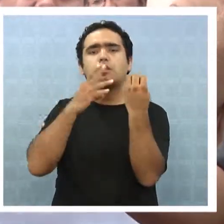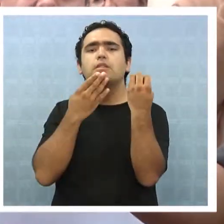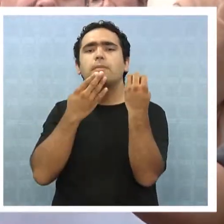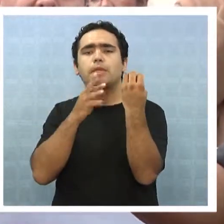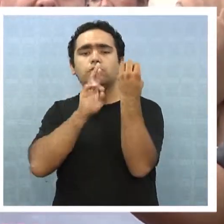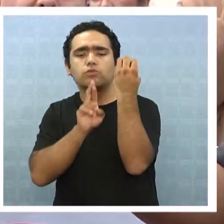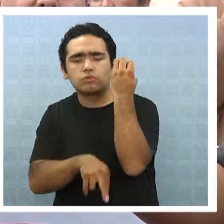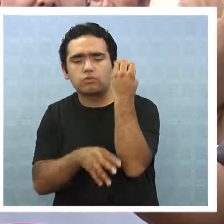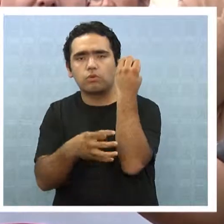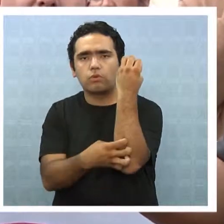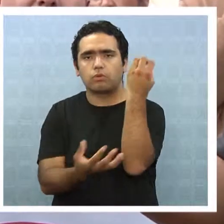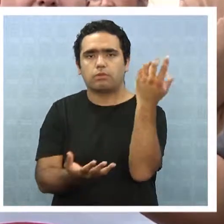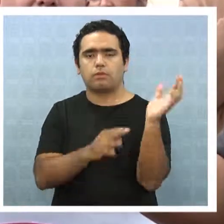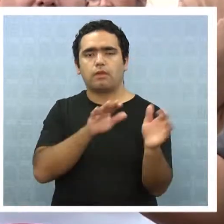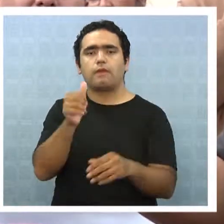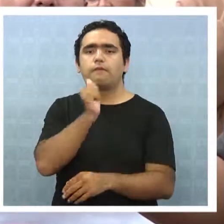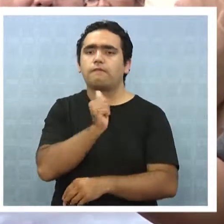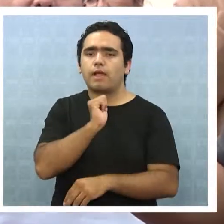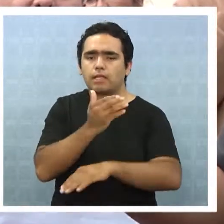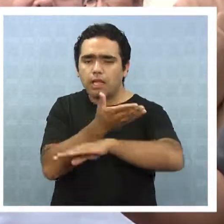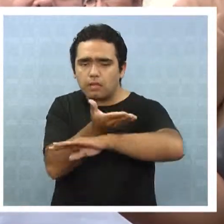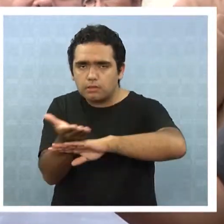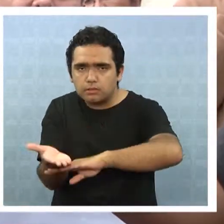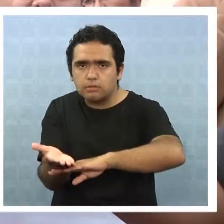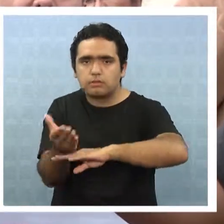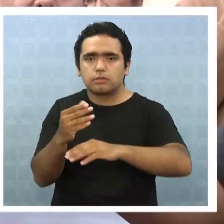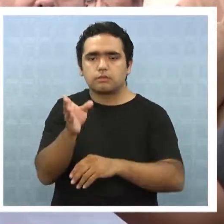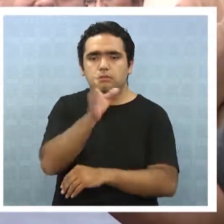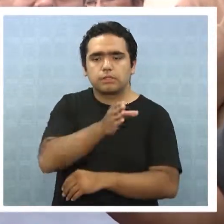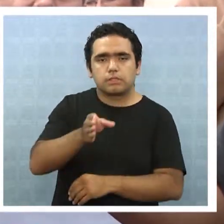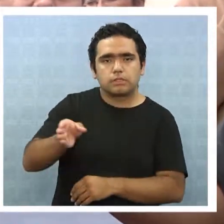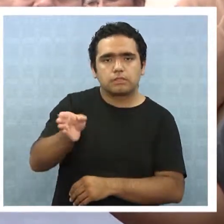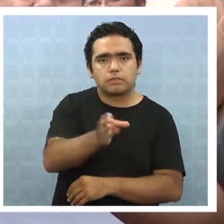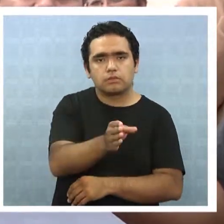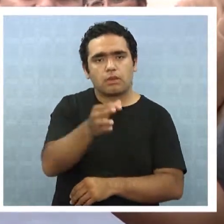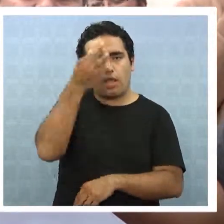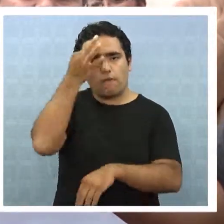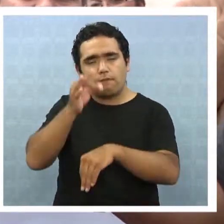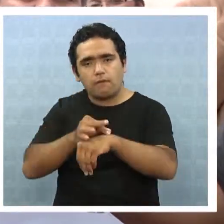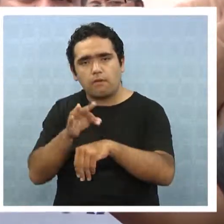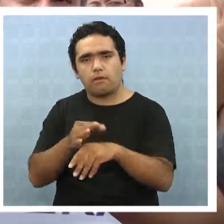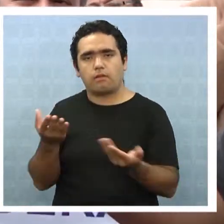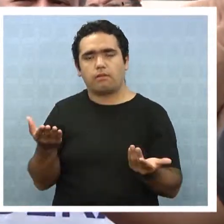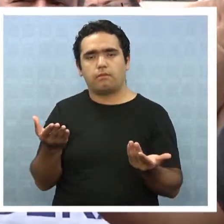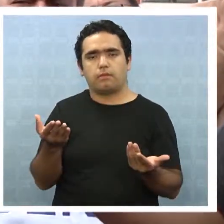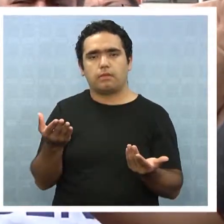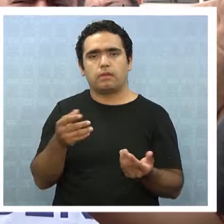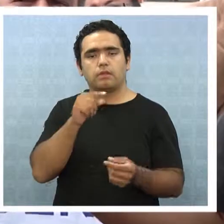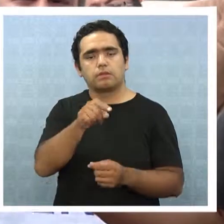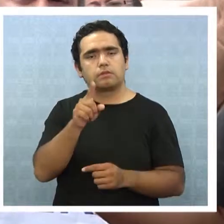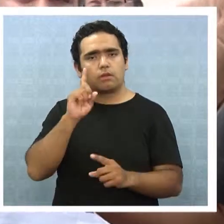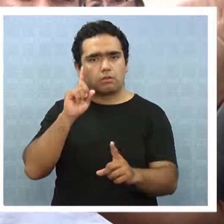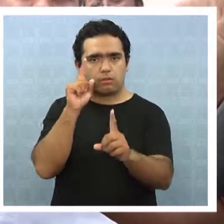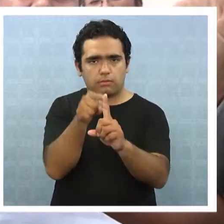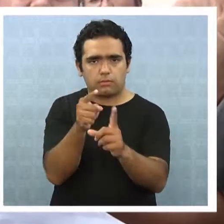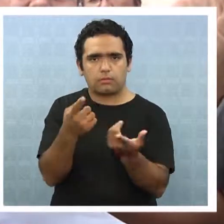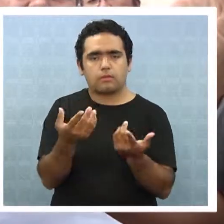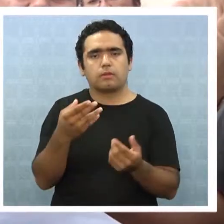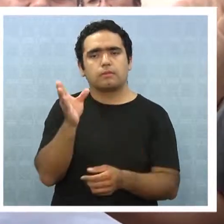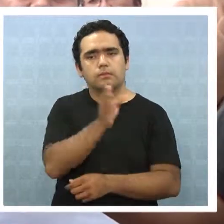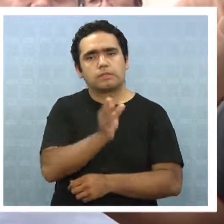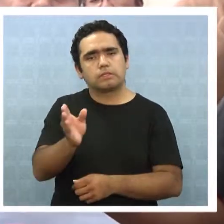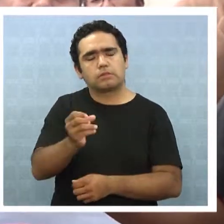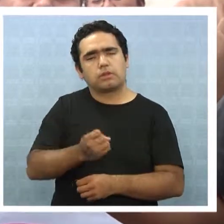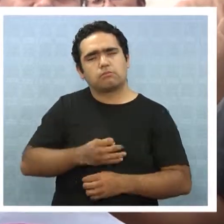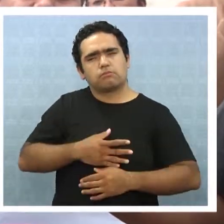sur. Y, por cierto, la falta de atención a los pacientes, que nos parece lo más importante, y que, al fin de cuentas, ¿no es cierto?,